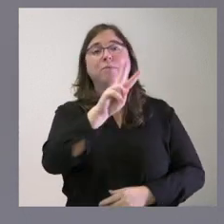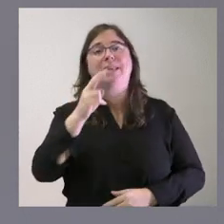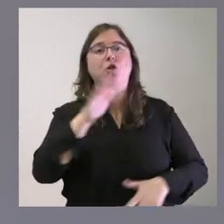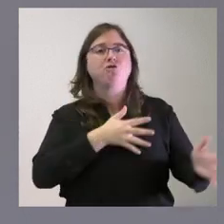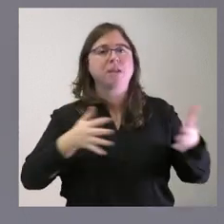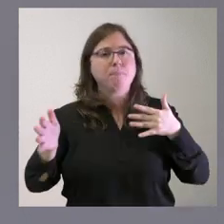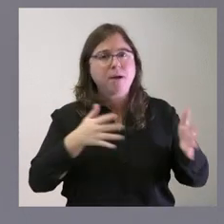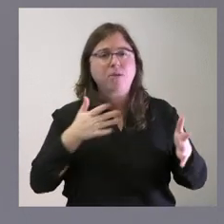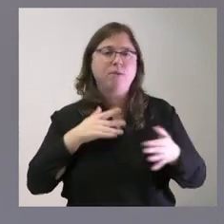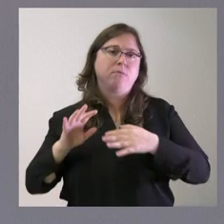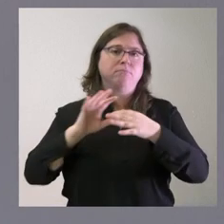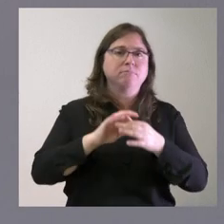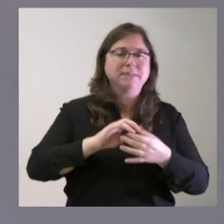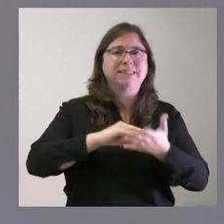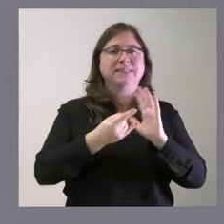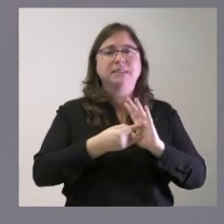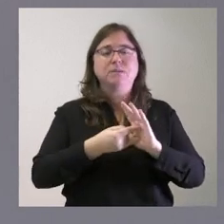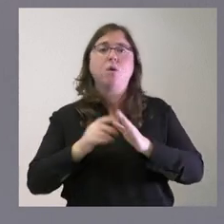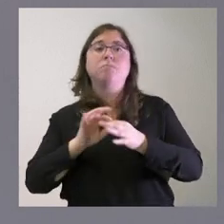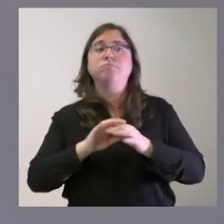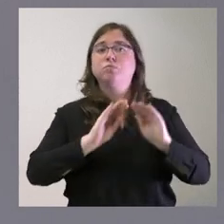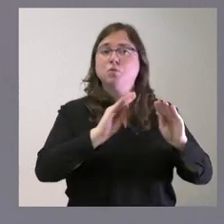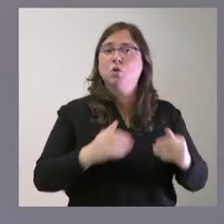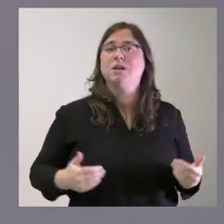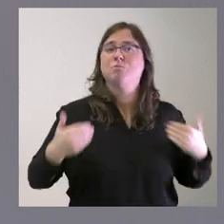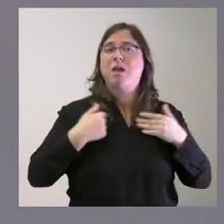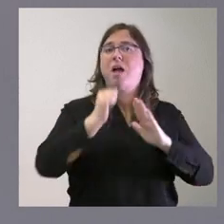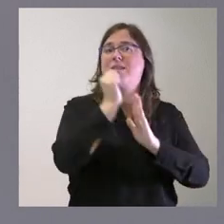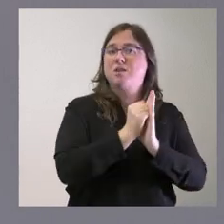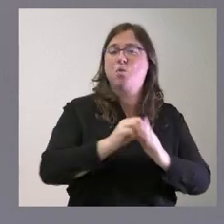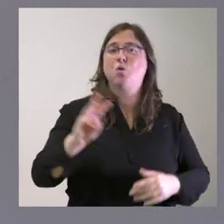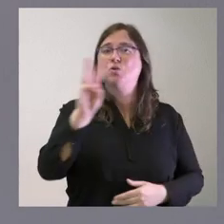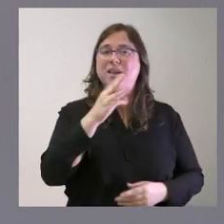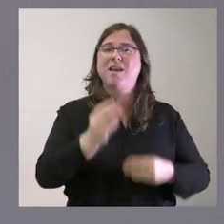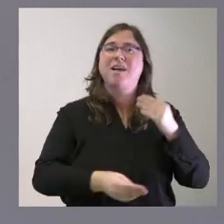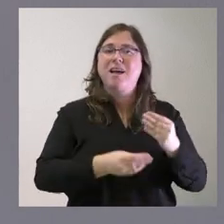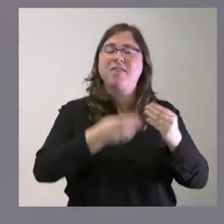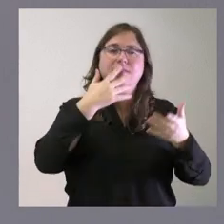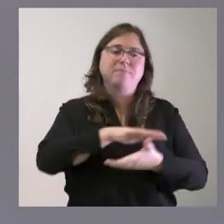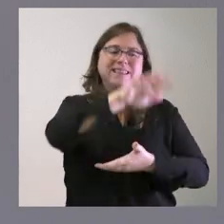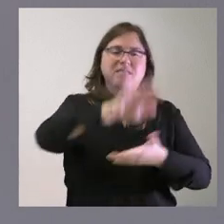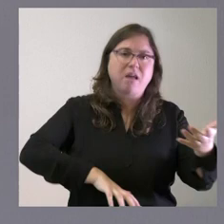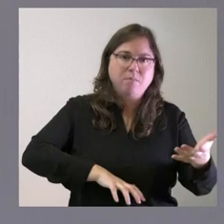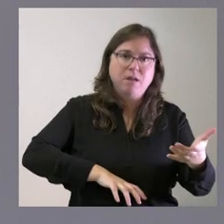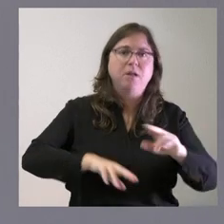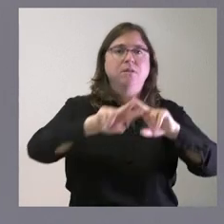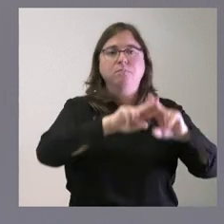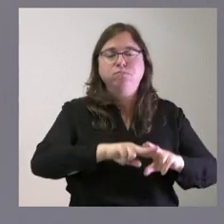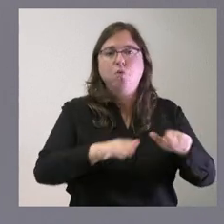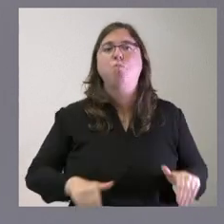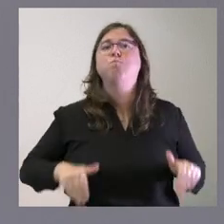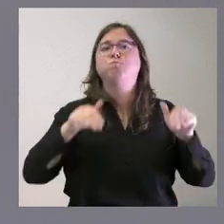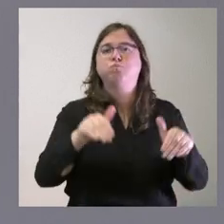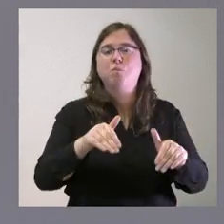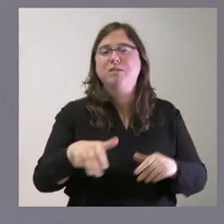todo este sistema corresponde a la comisión consultiva creada en su artículo 3 la realización de un dictamen en el que se analice en la propuesta presentada en relación